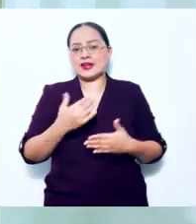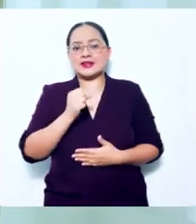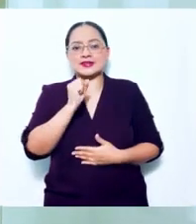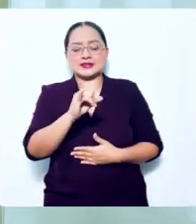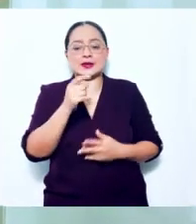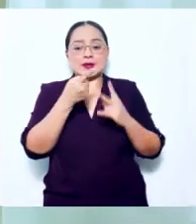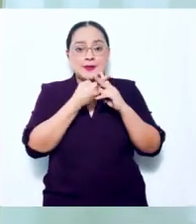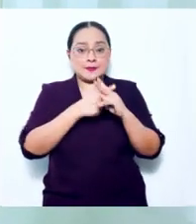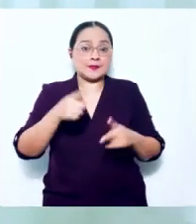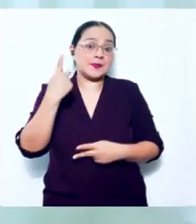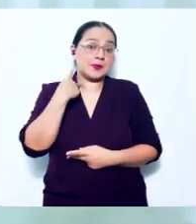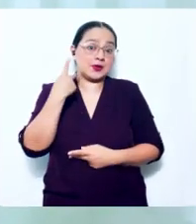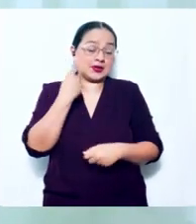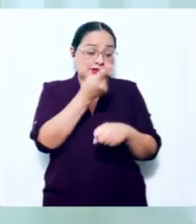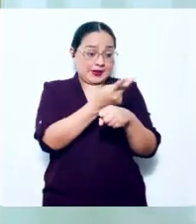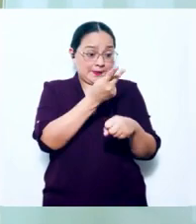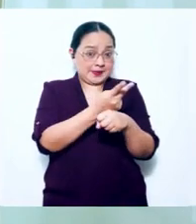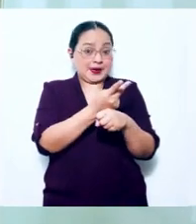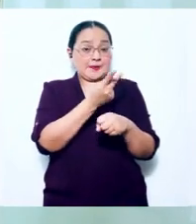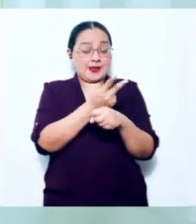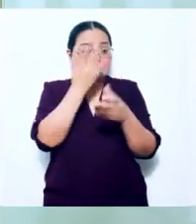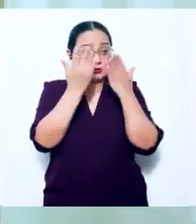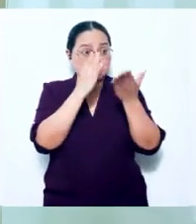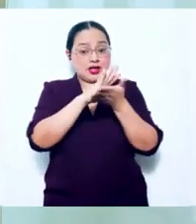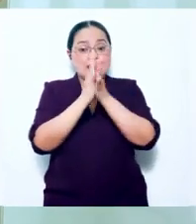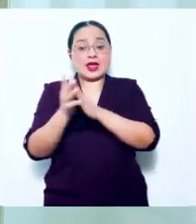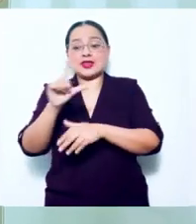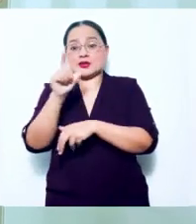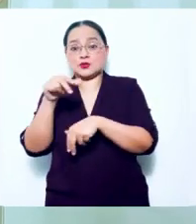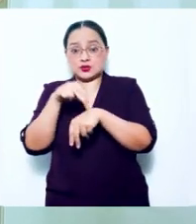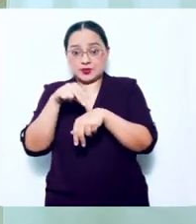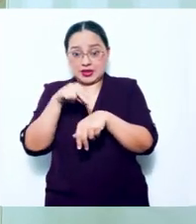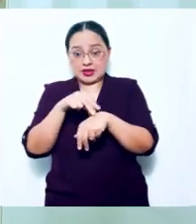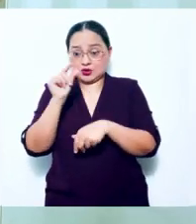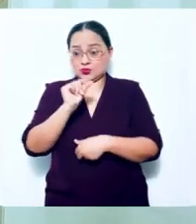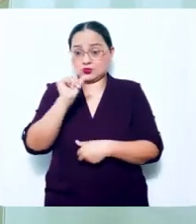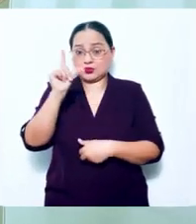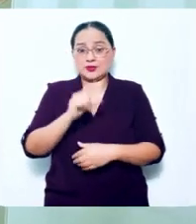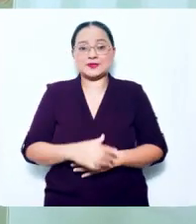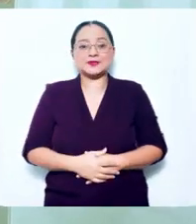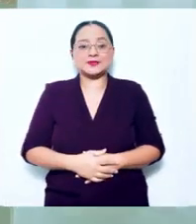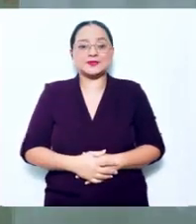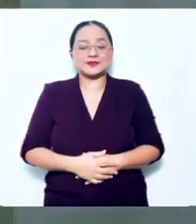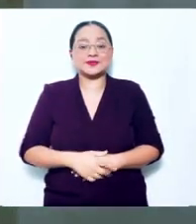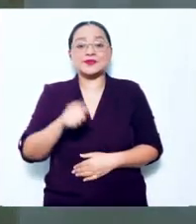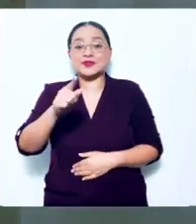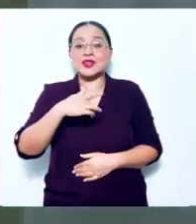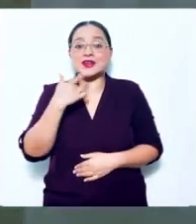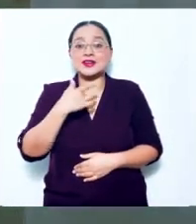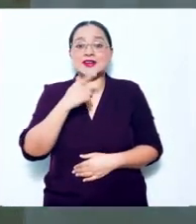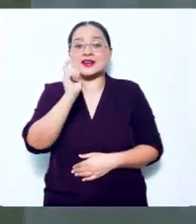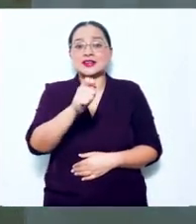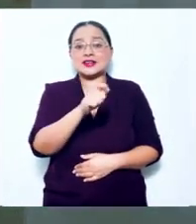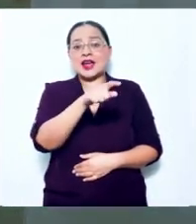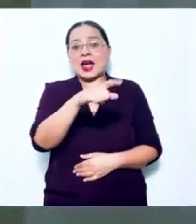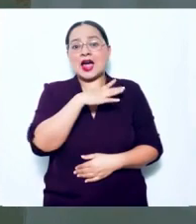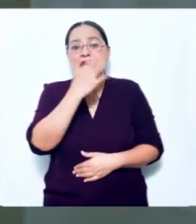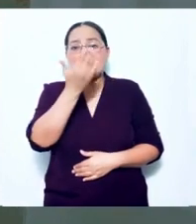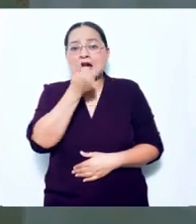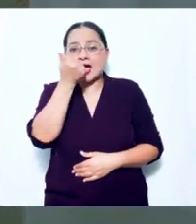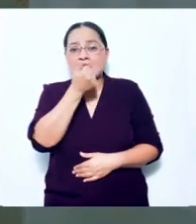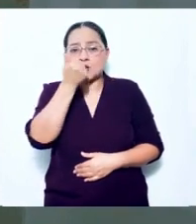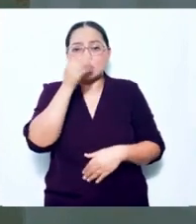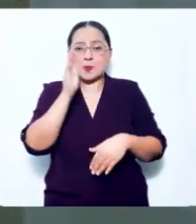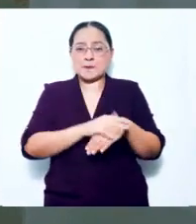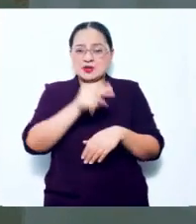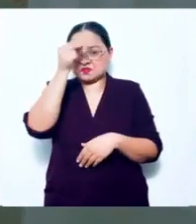confesar que primero inicié en la política, en mi bachillerato, y después la medicina ya en lo profesional. ¿Cómo te sentiste cuando te reconocieron